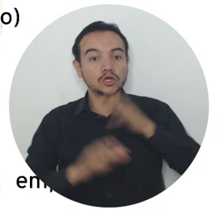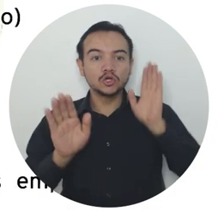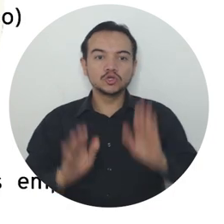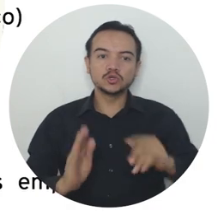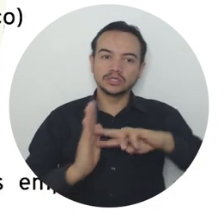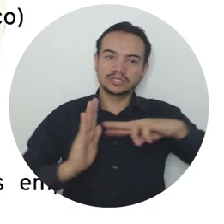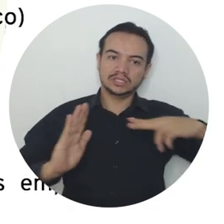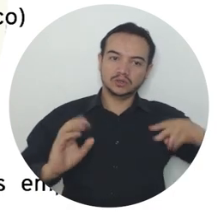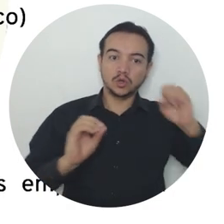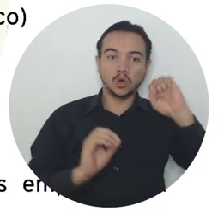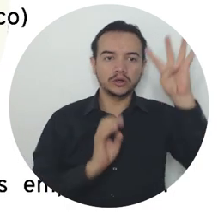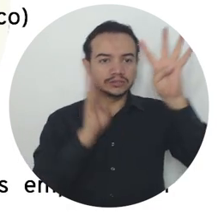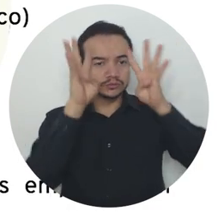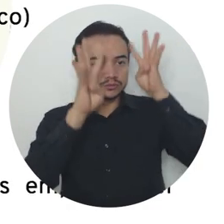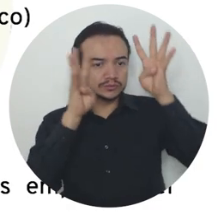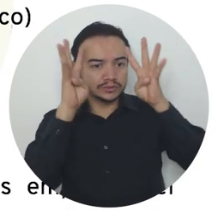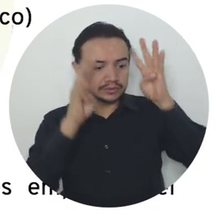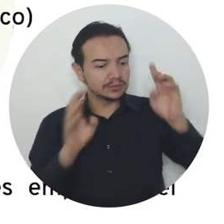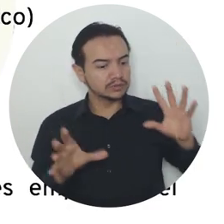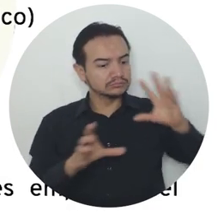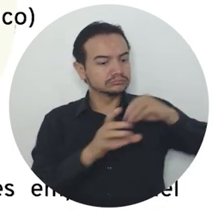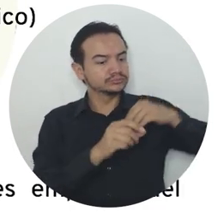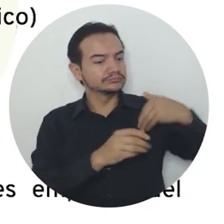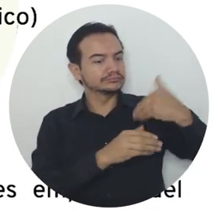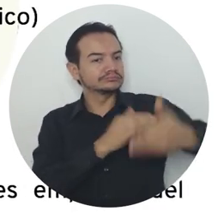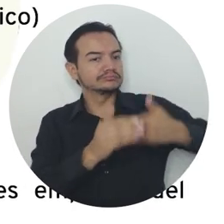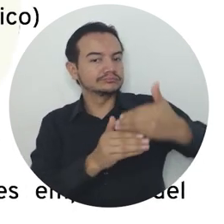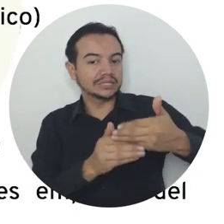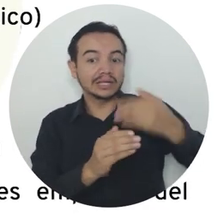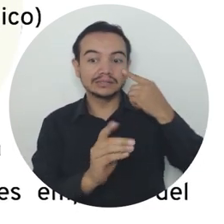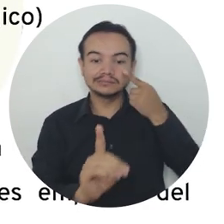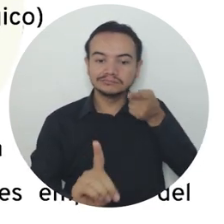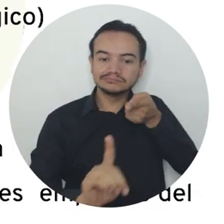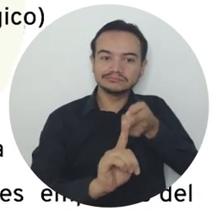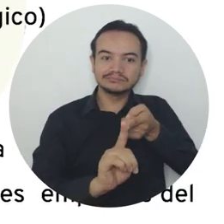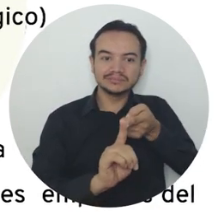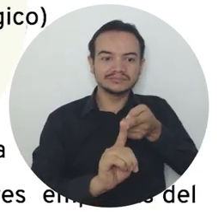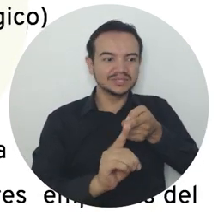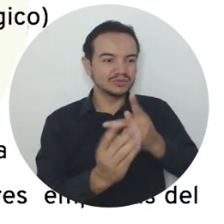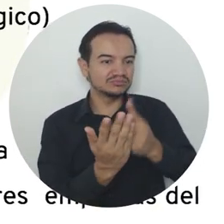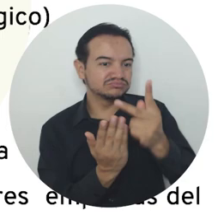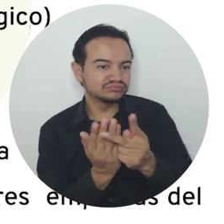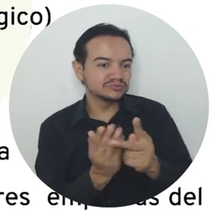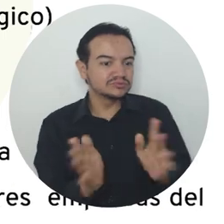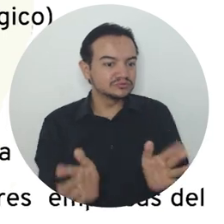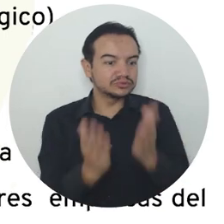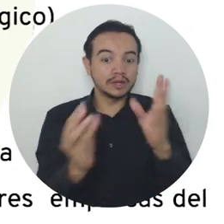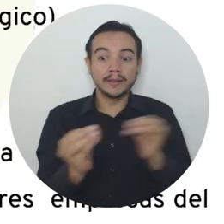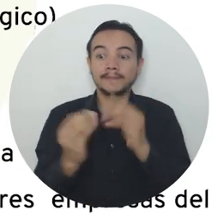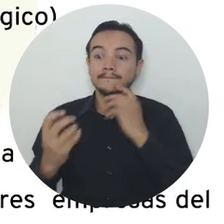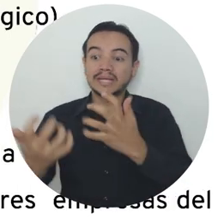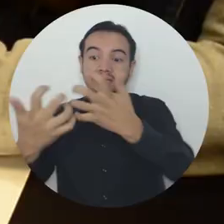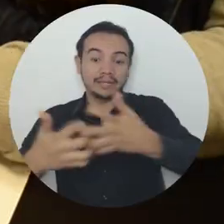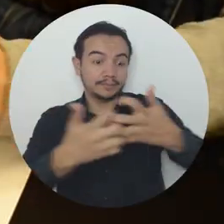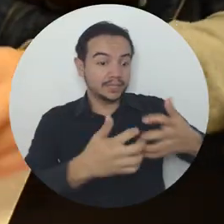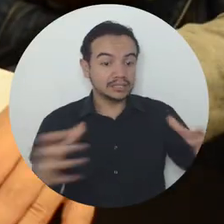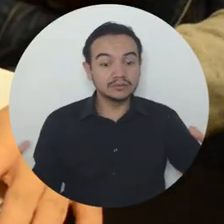tecnológicas e innovativas que tienen las empresas dentro del proceso para potencializar aquellas iniciativas y el tejido